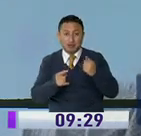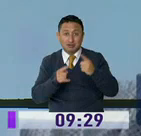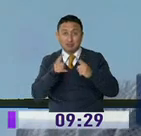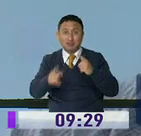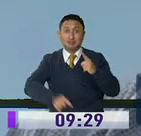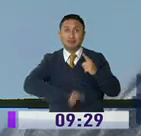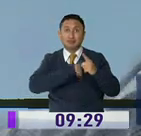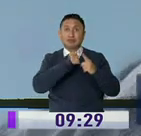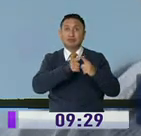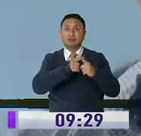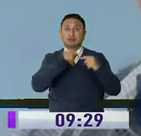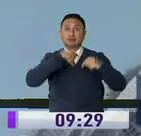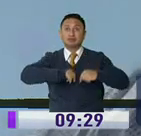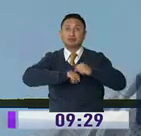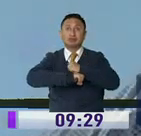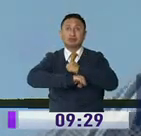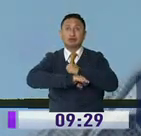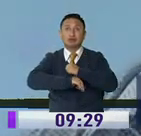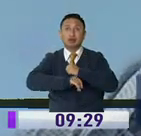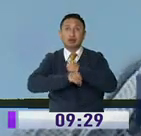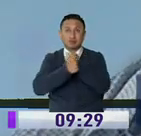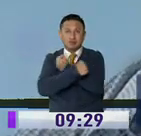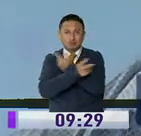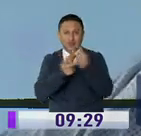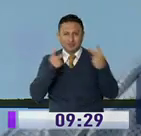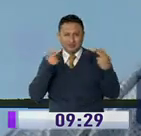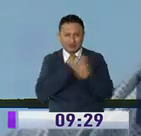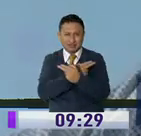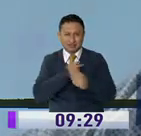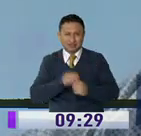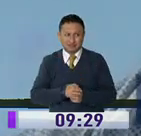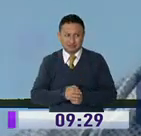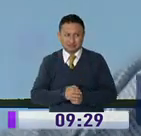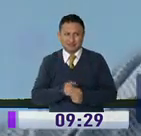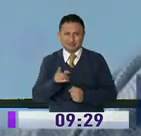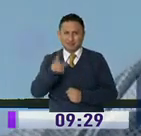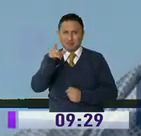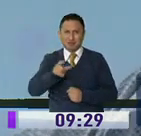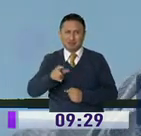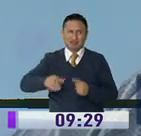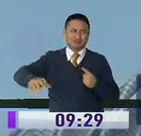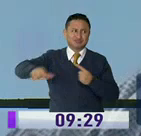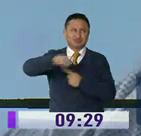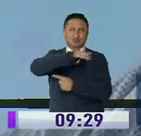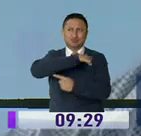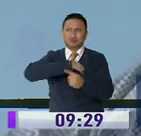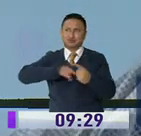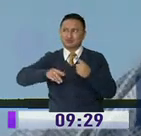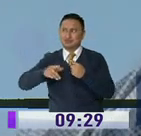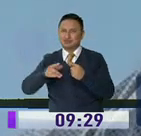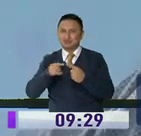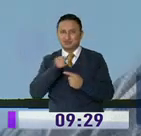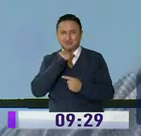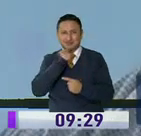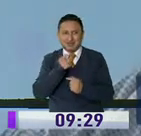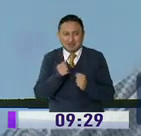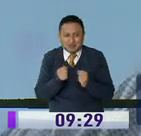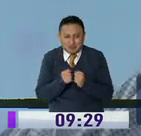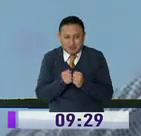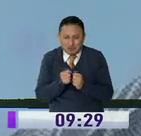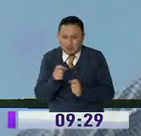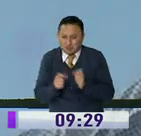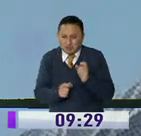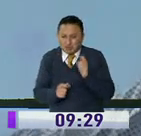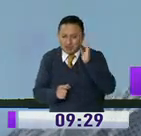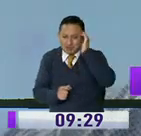sumado a esta campaña de desinformación crea un ambiente apocalíptico en el cual